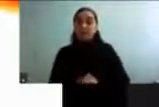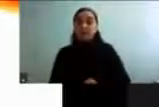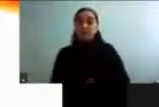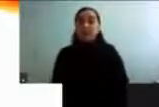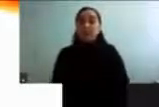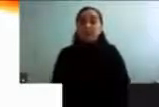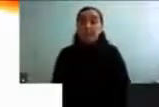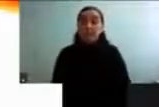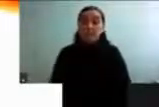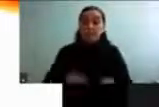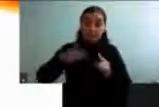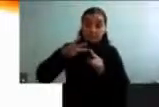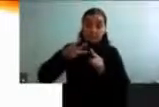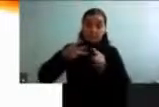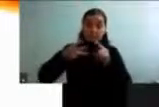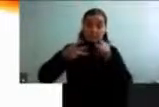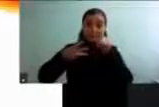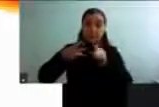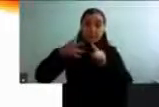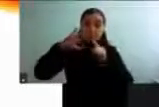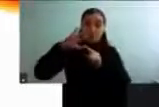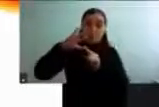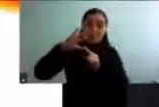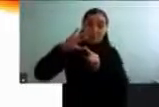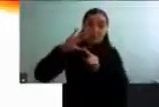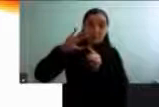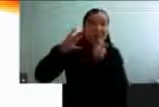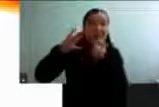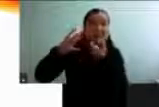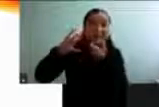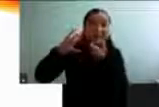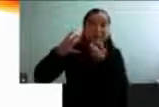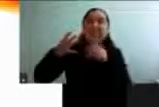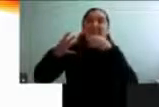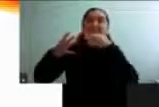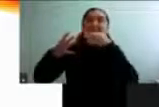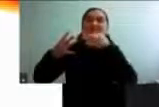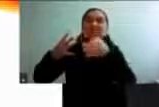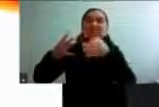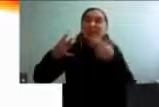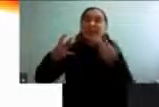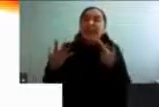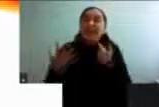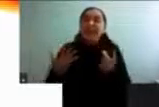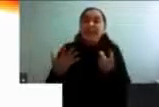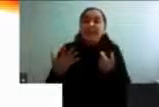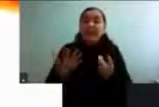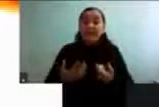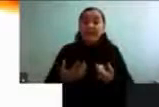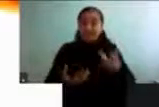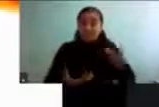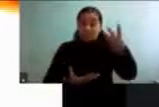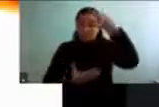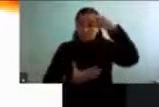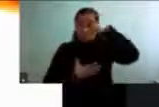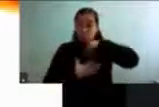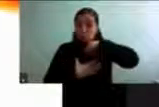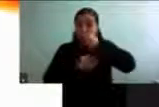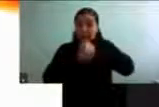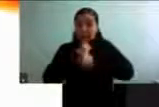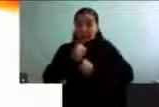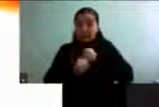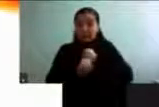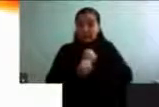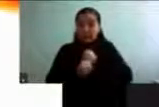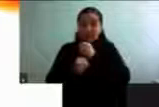Pero más que nada nos habla de que la interiorización de estos estereotipos por edad es a través